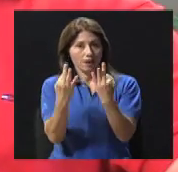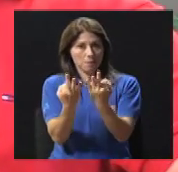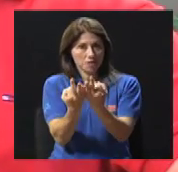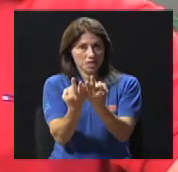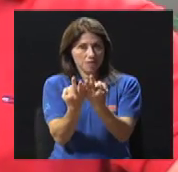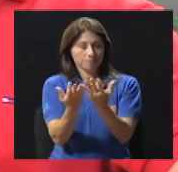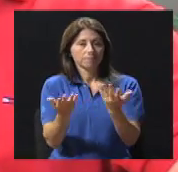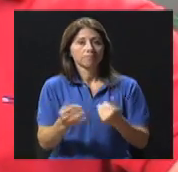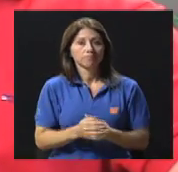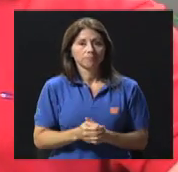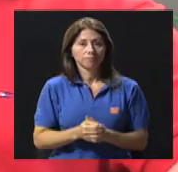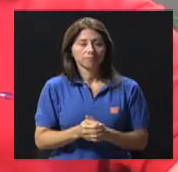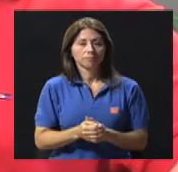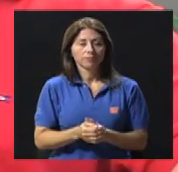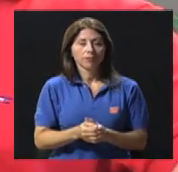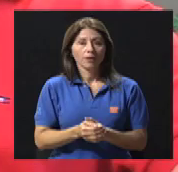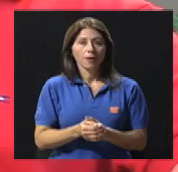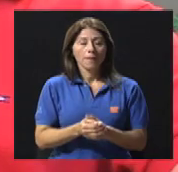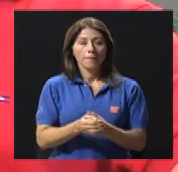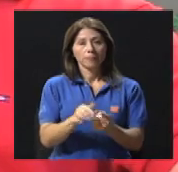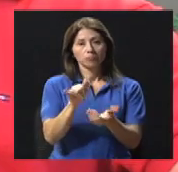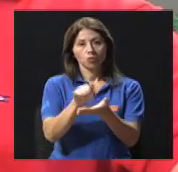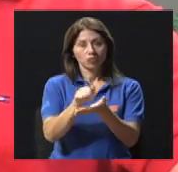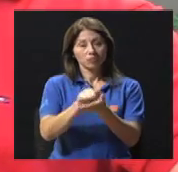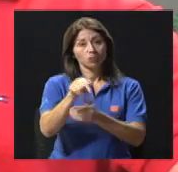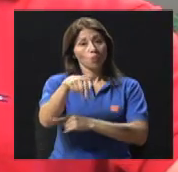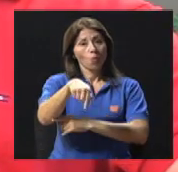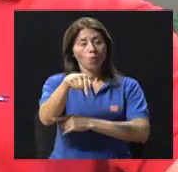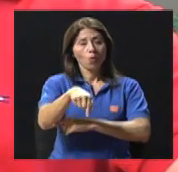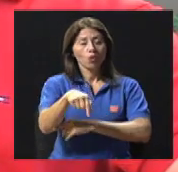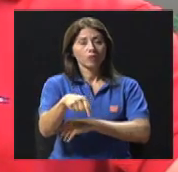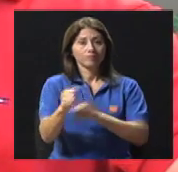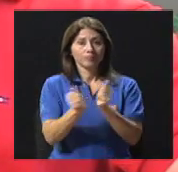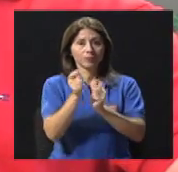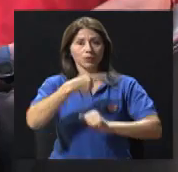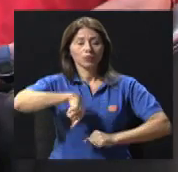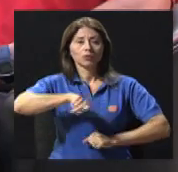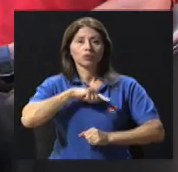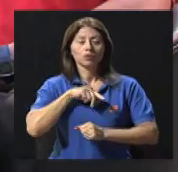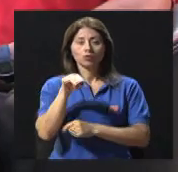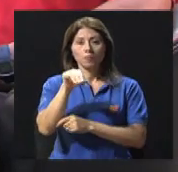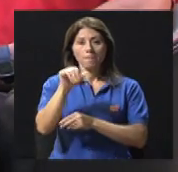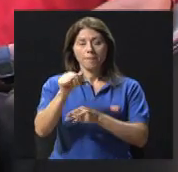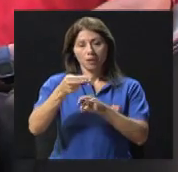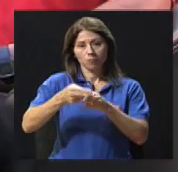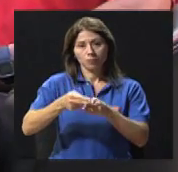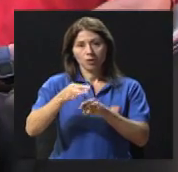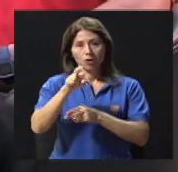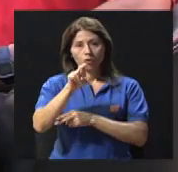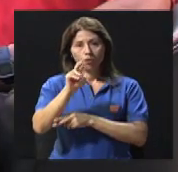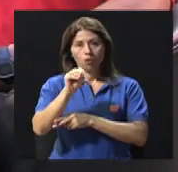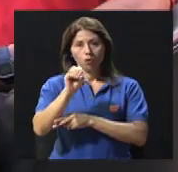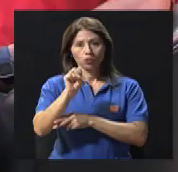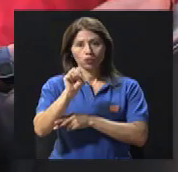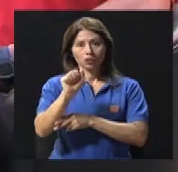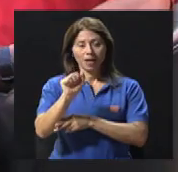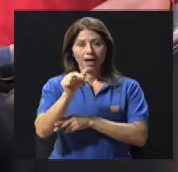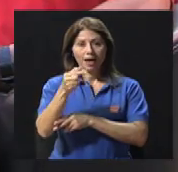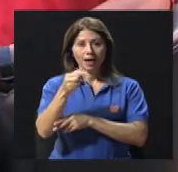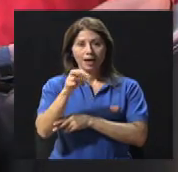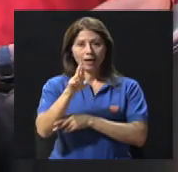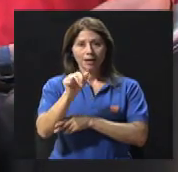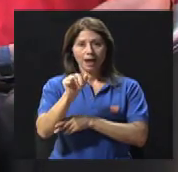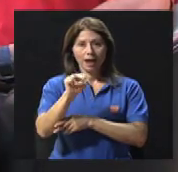condición. Es por ello que el día de hoy nos acompaña la máster Rosa Granado Fon.